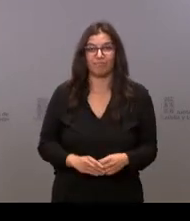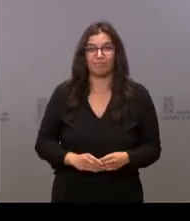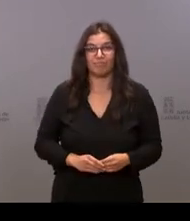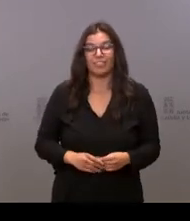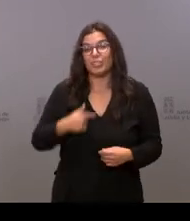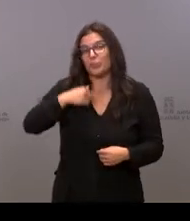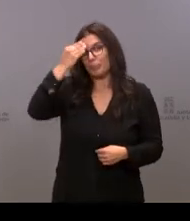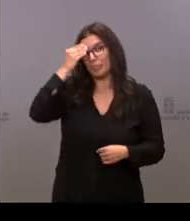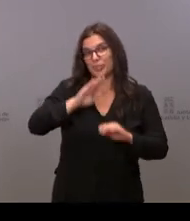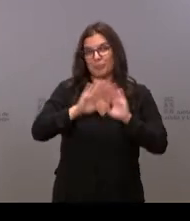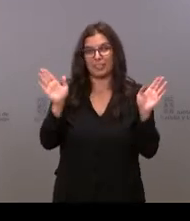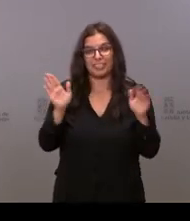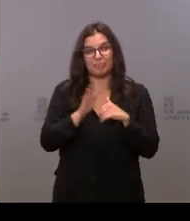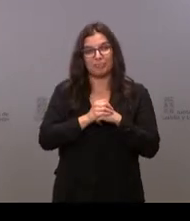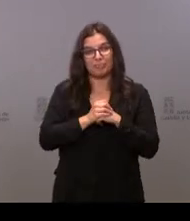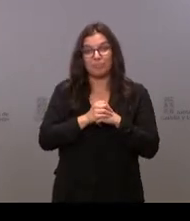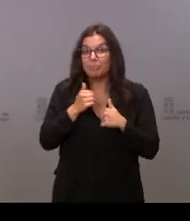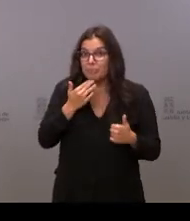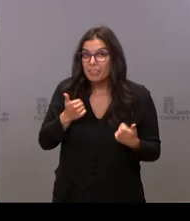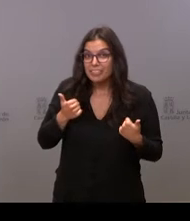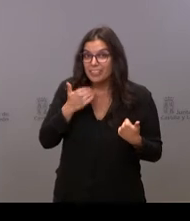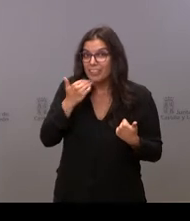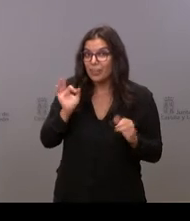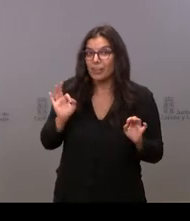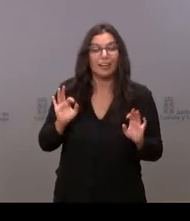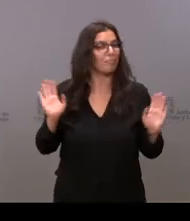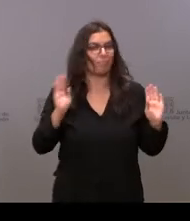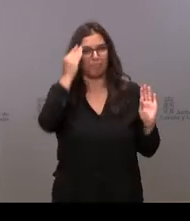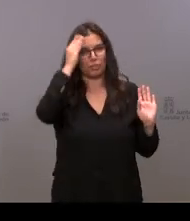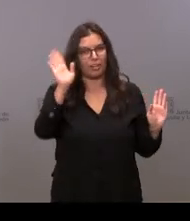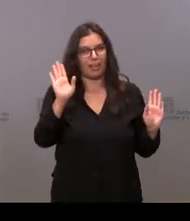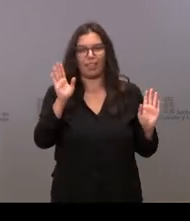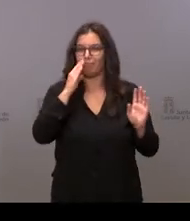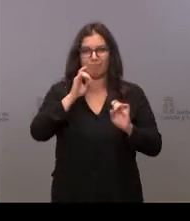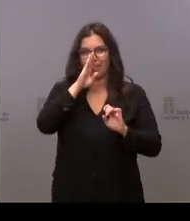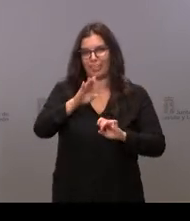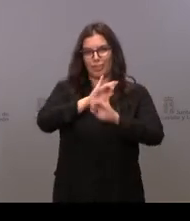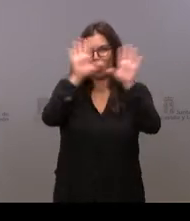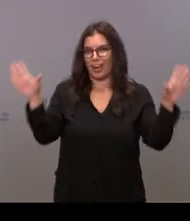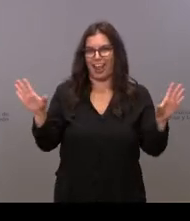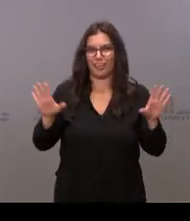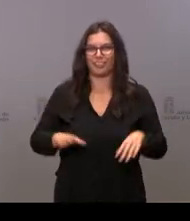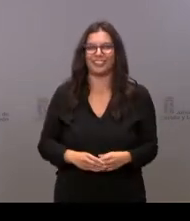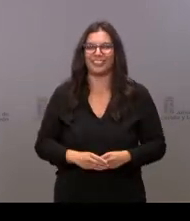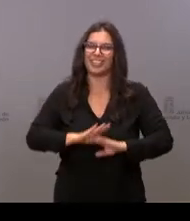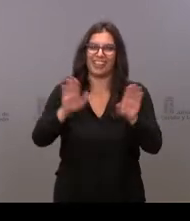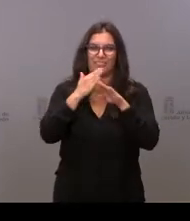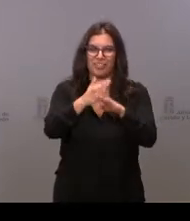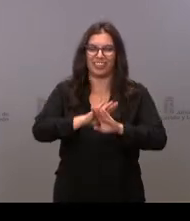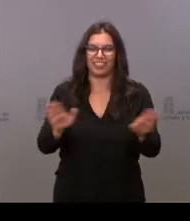Yo creo que no. ¿Perdón? ¿Algo más que decir, María Isabel? Yo creo que no. Mensaje bien claro. Con eso he dicho bastante.